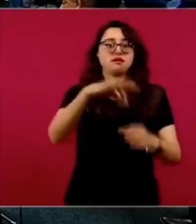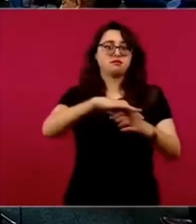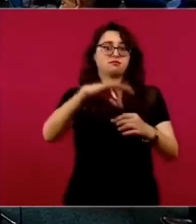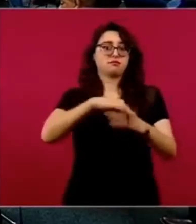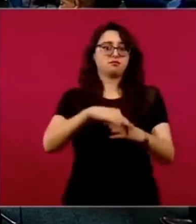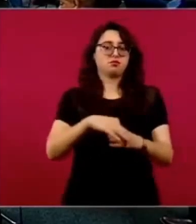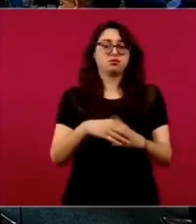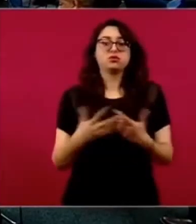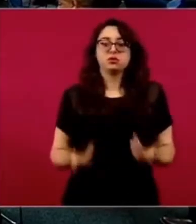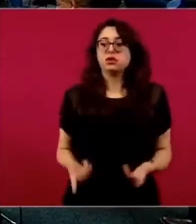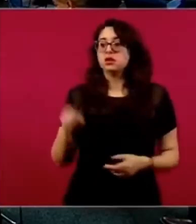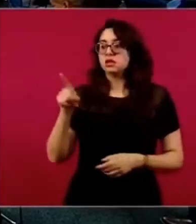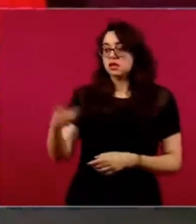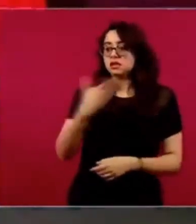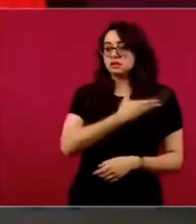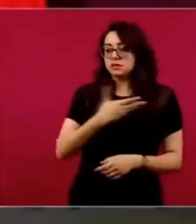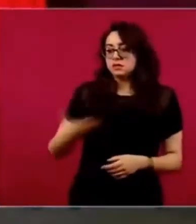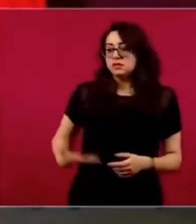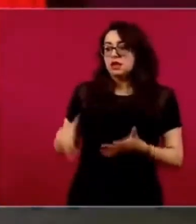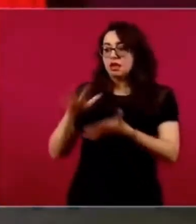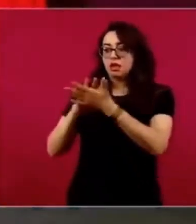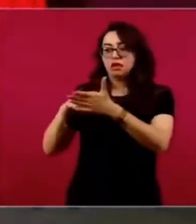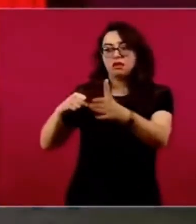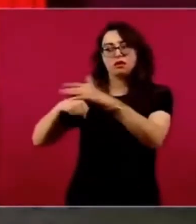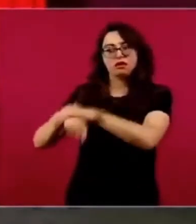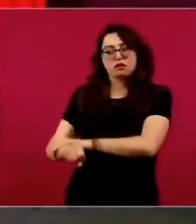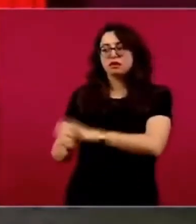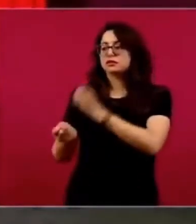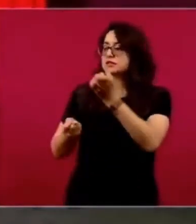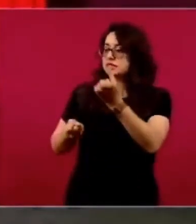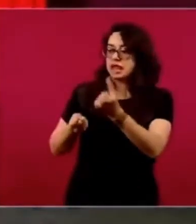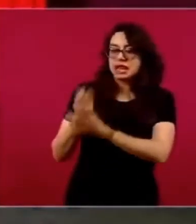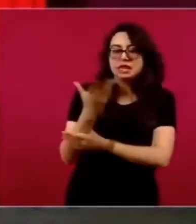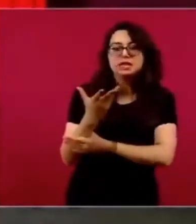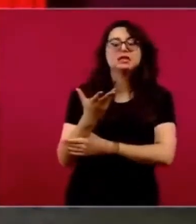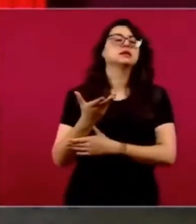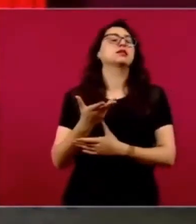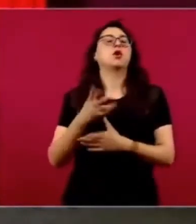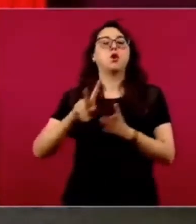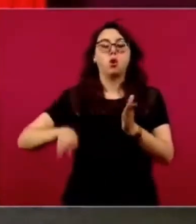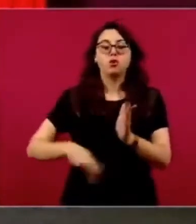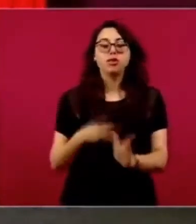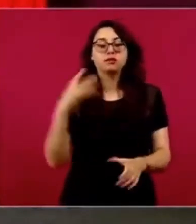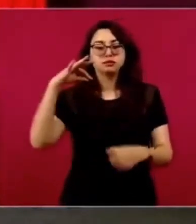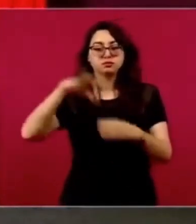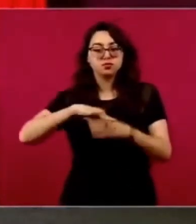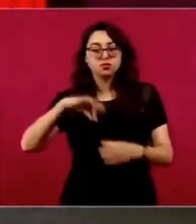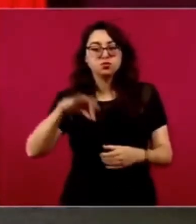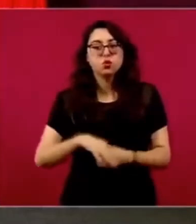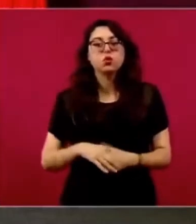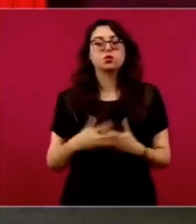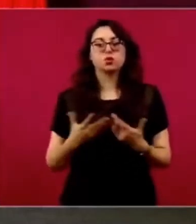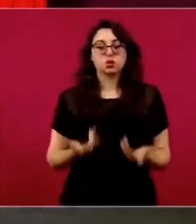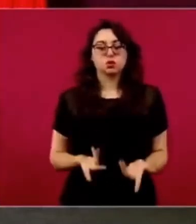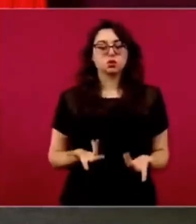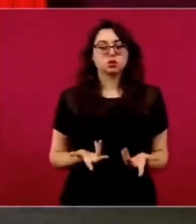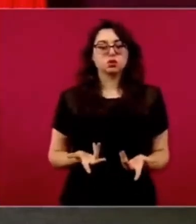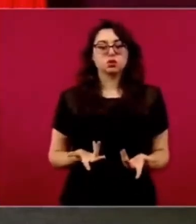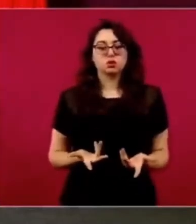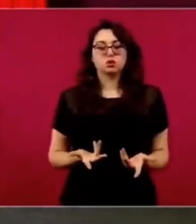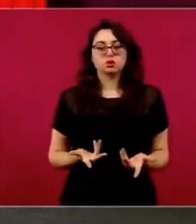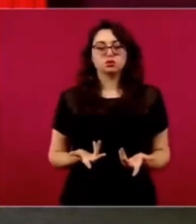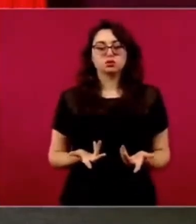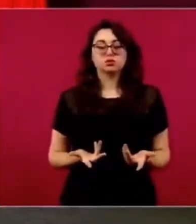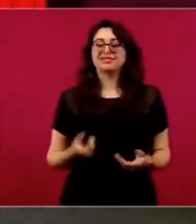reponer el procedimiento, buscar un acuerdo y que se